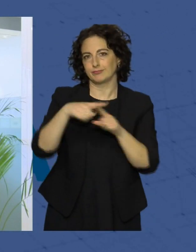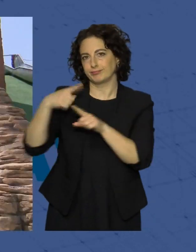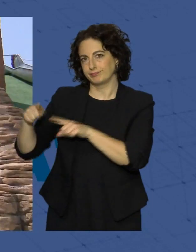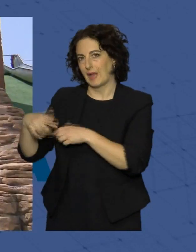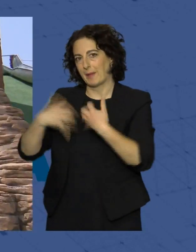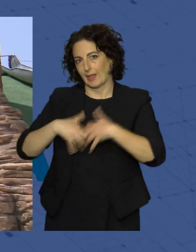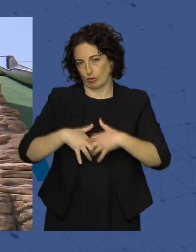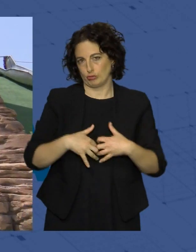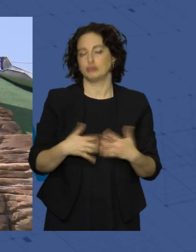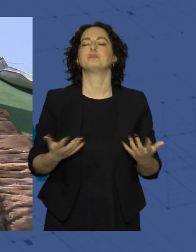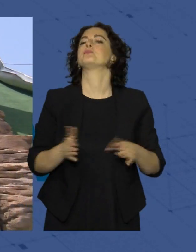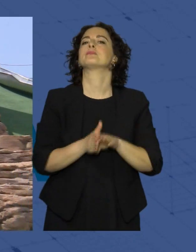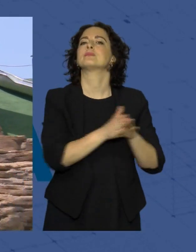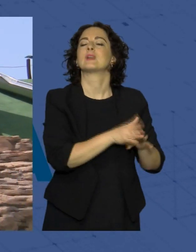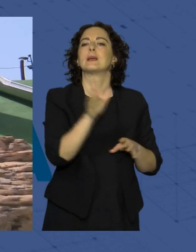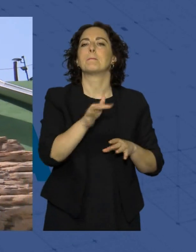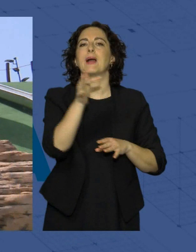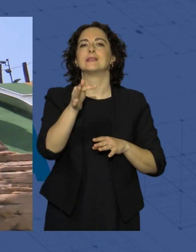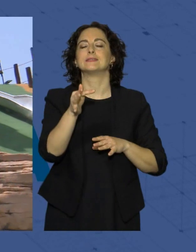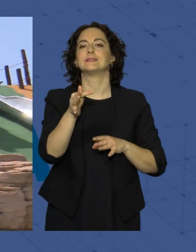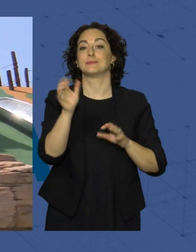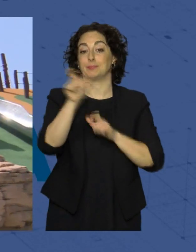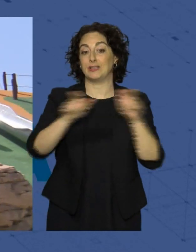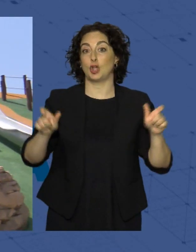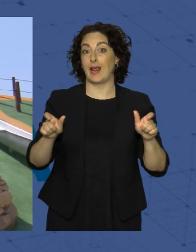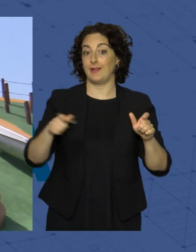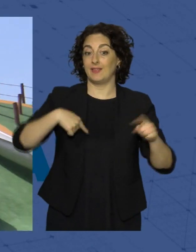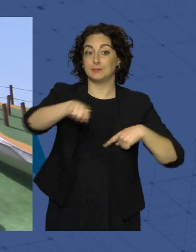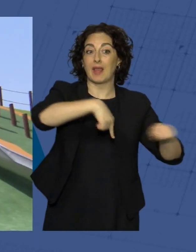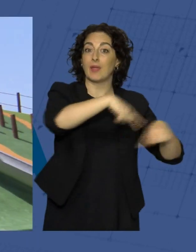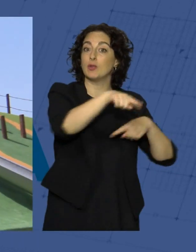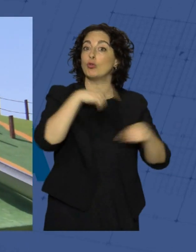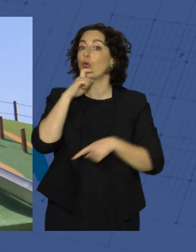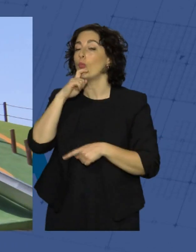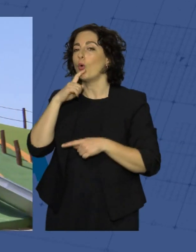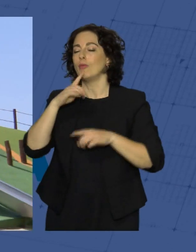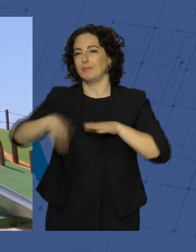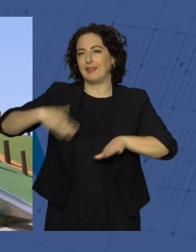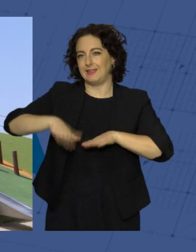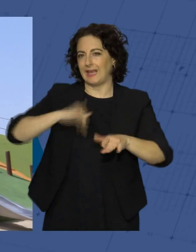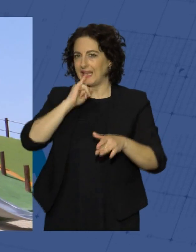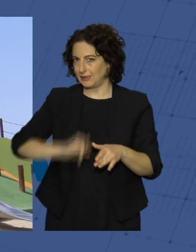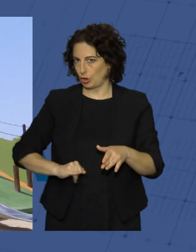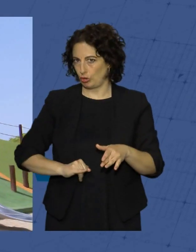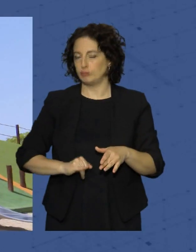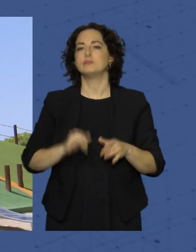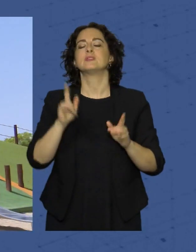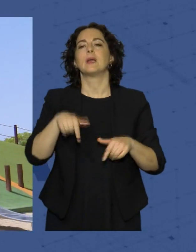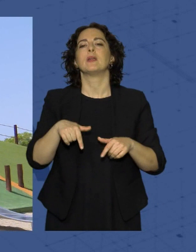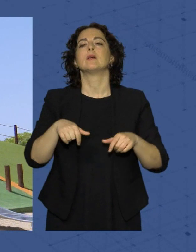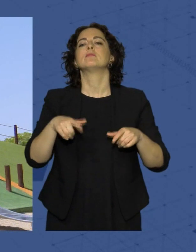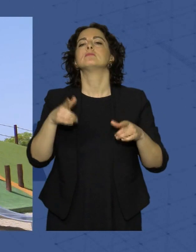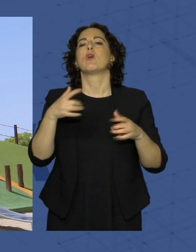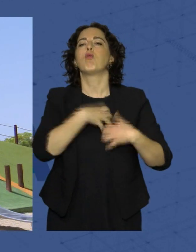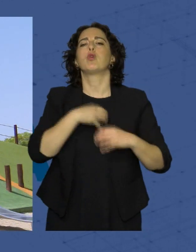aparatos. Y a ello se sumará que el desplazamiento del personal dentro del recinto se hará en patinete eléctrico. Además, entre sus funciones